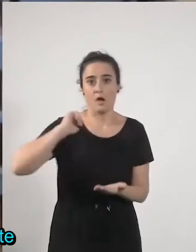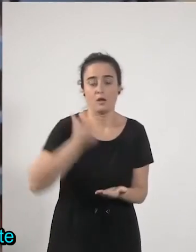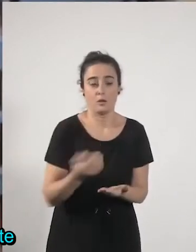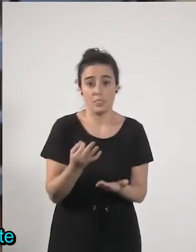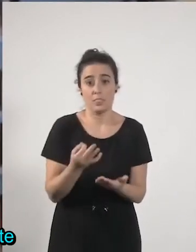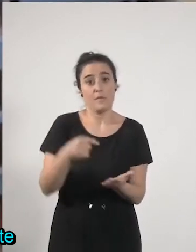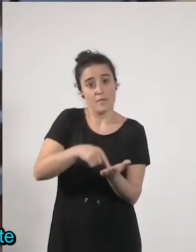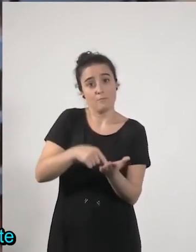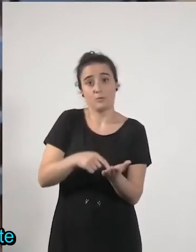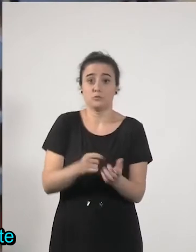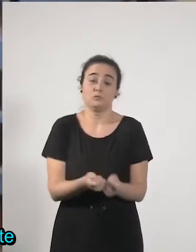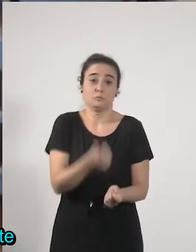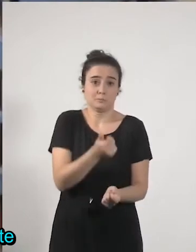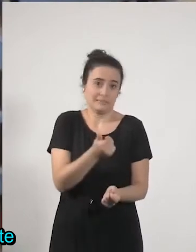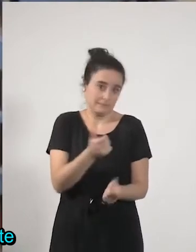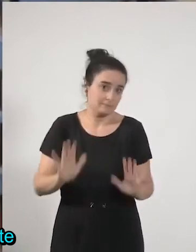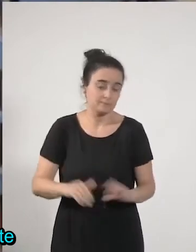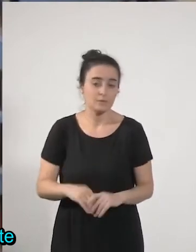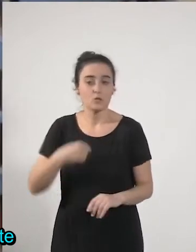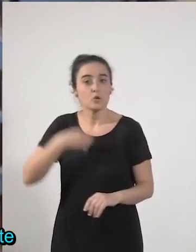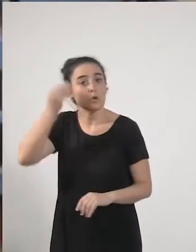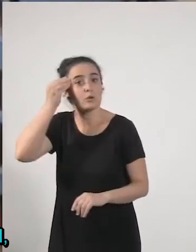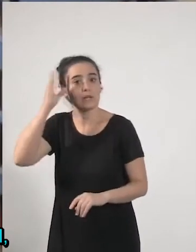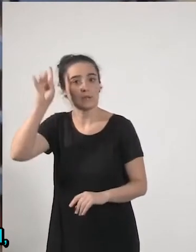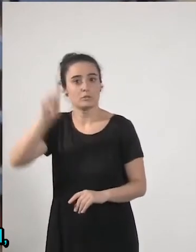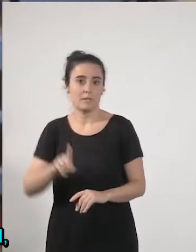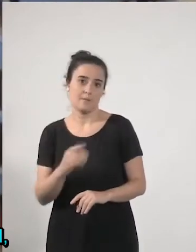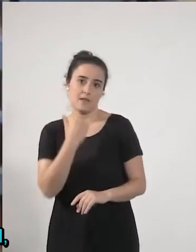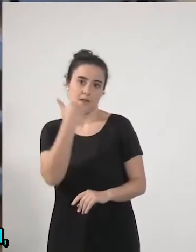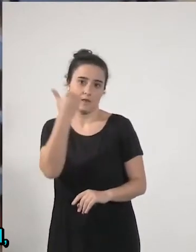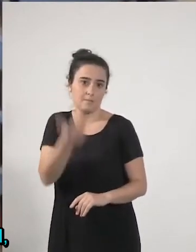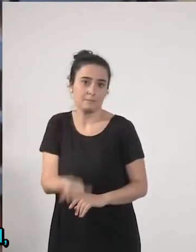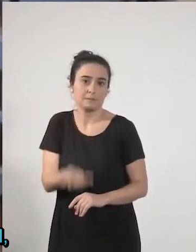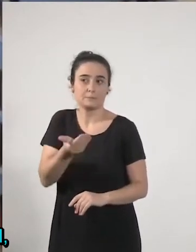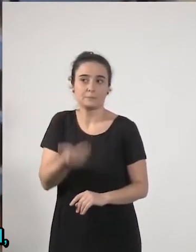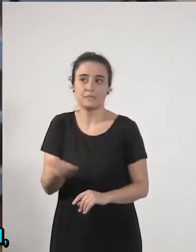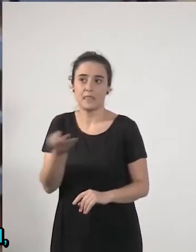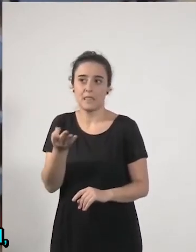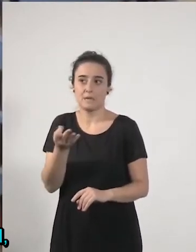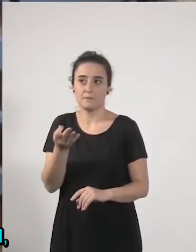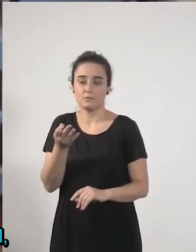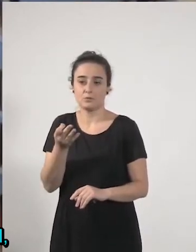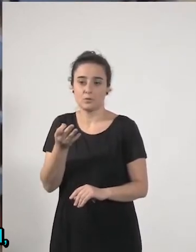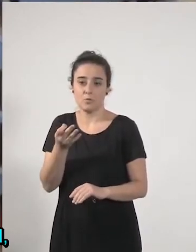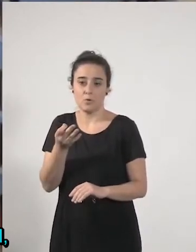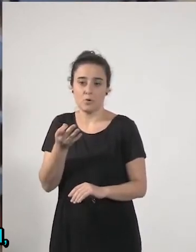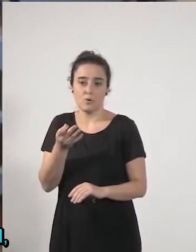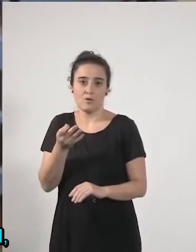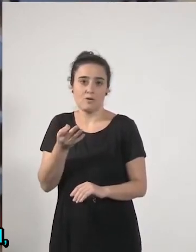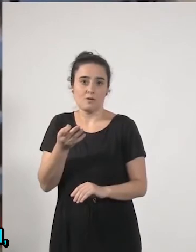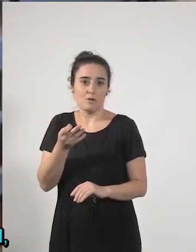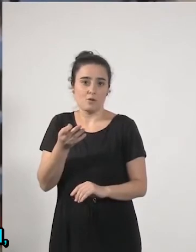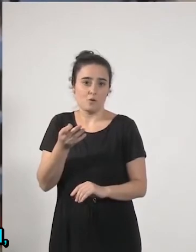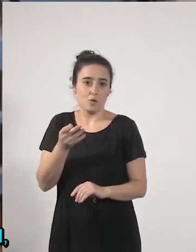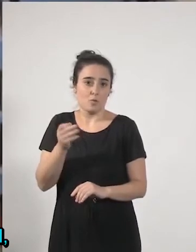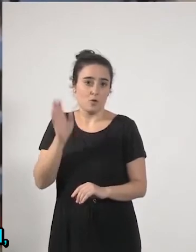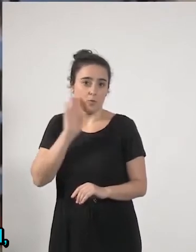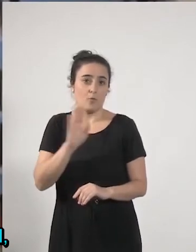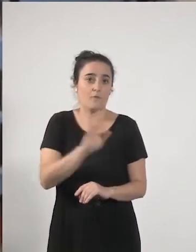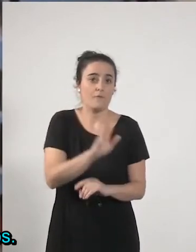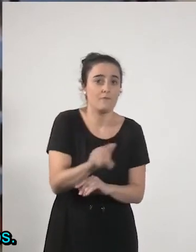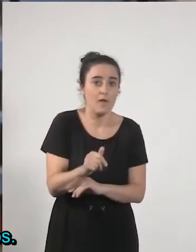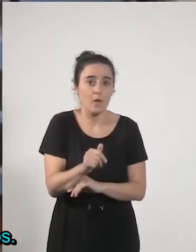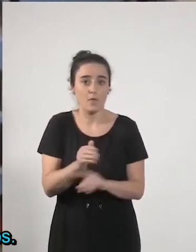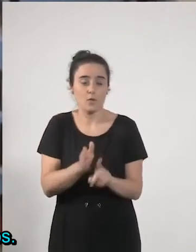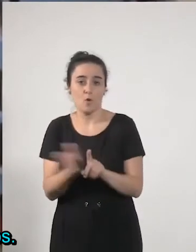luego también yo creo que un elemento importante es también invertir en la lucha contra el fraude y la evasión fiscal